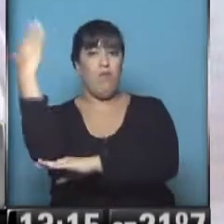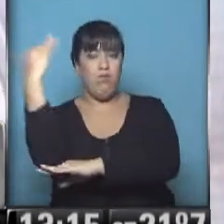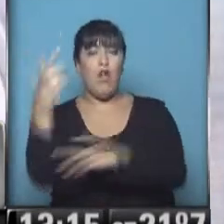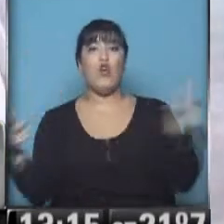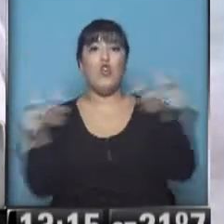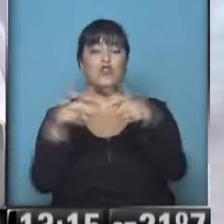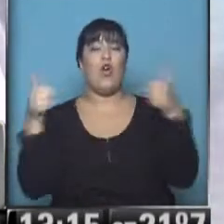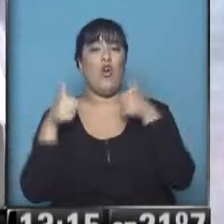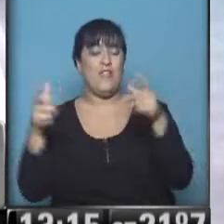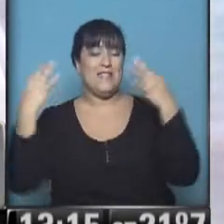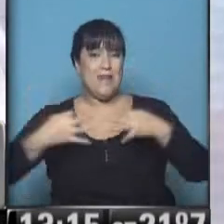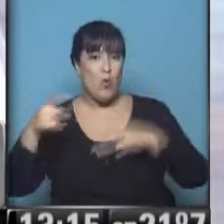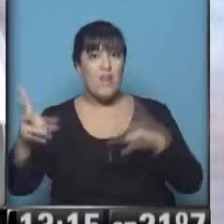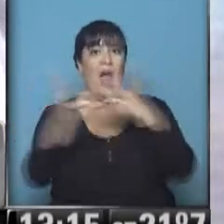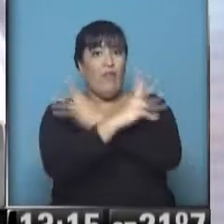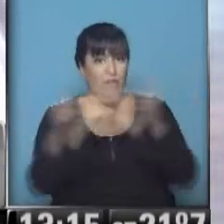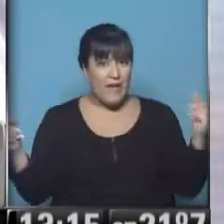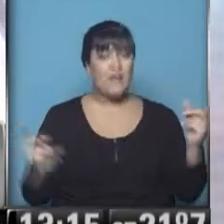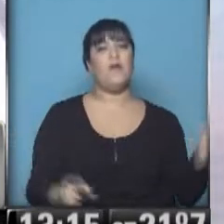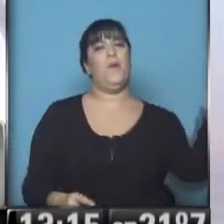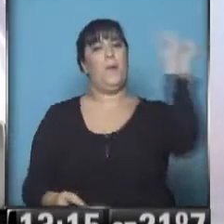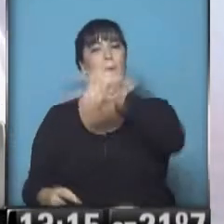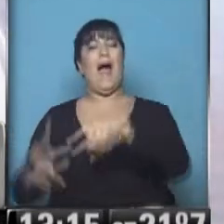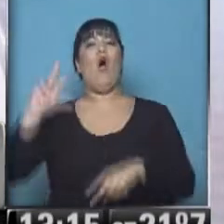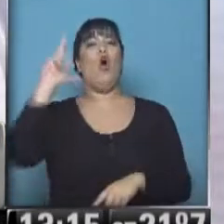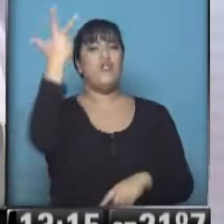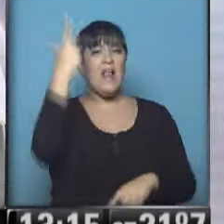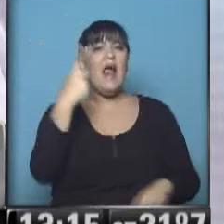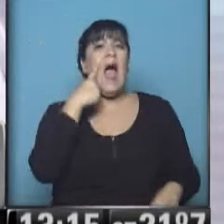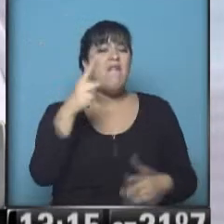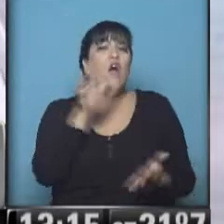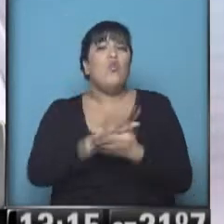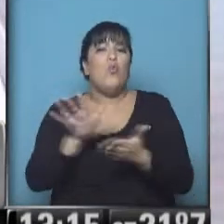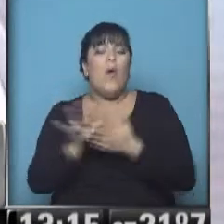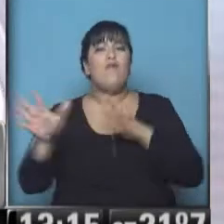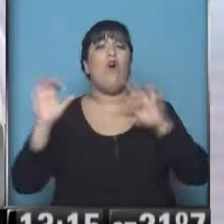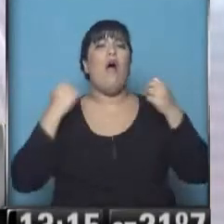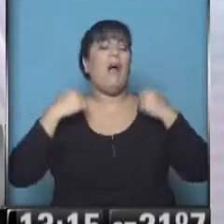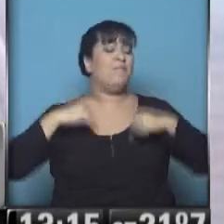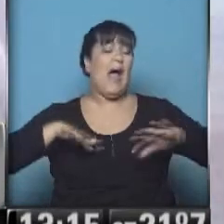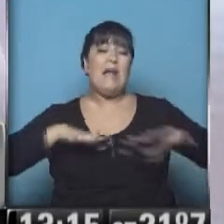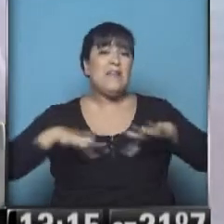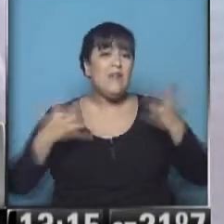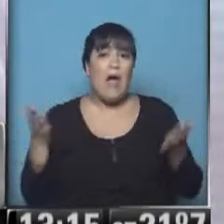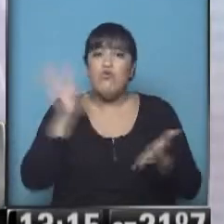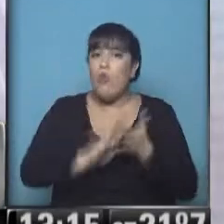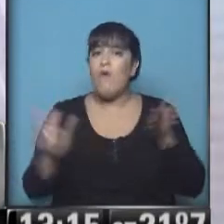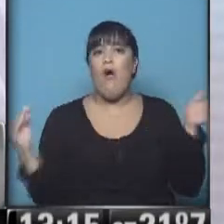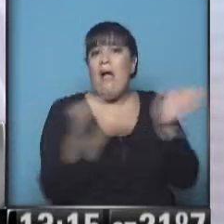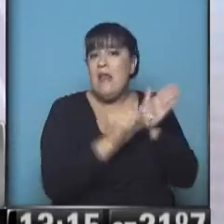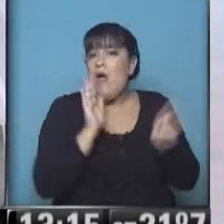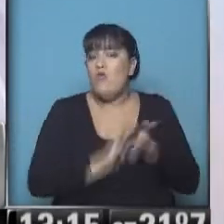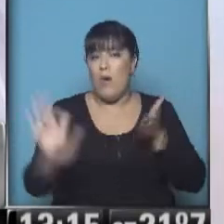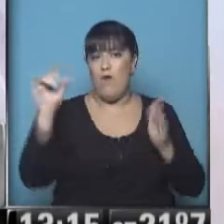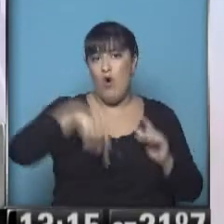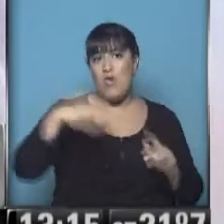de Seguridad y va hacia el hotel y vamos todos rápidamente para ver cuál es la nueva actividad de la Presidenta de la Nación que ha agregado a la agenda esta